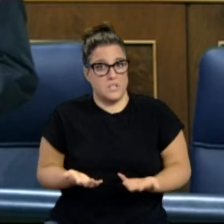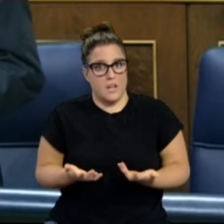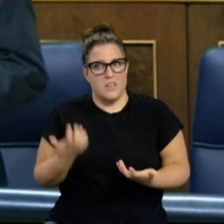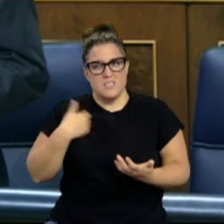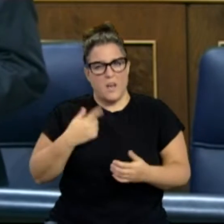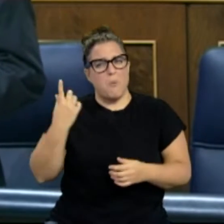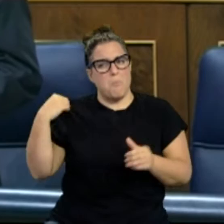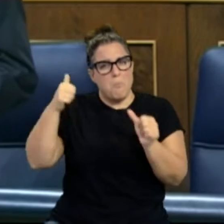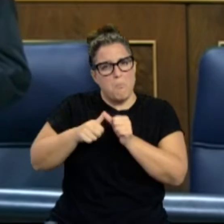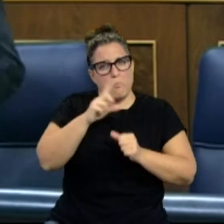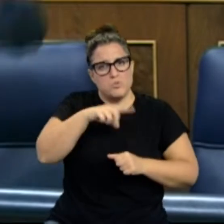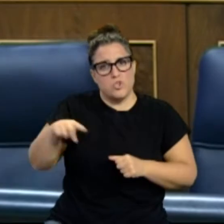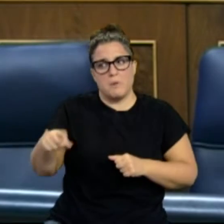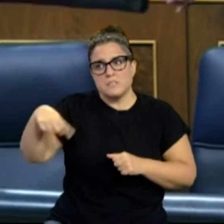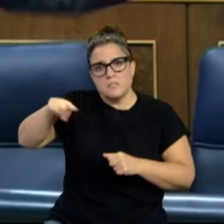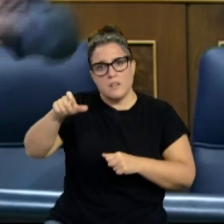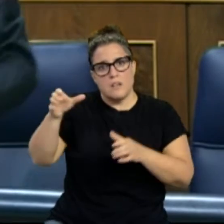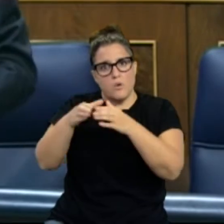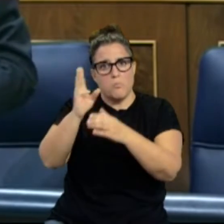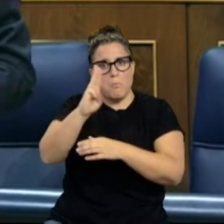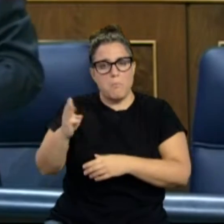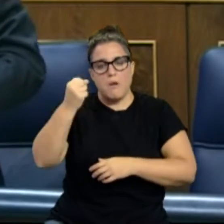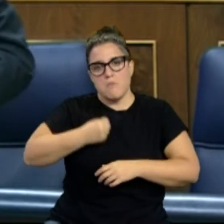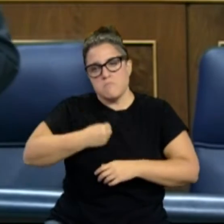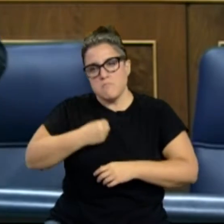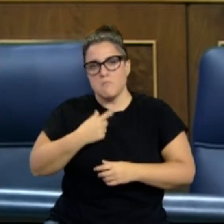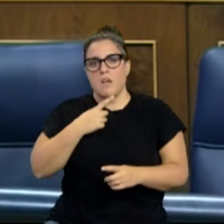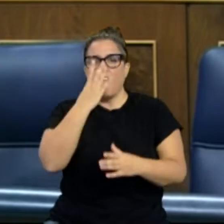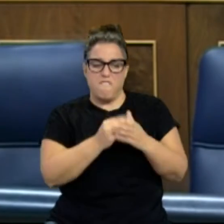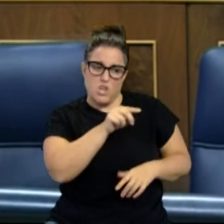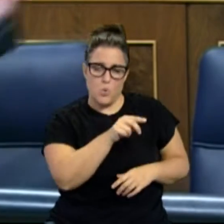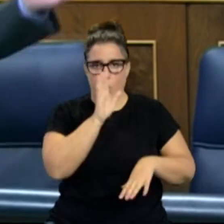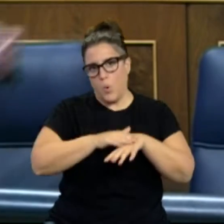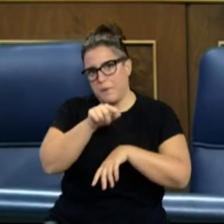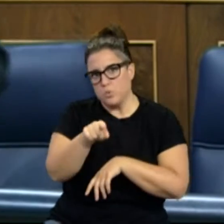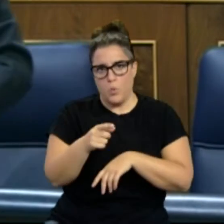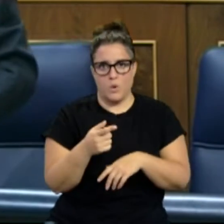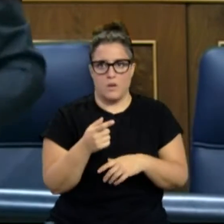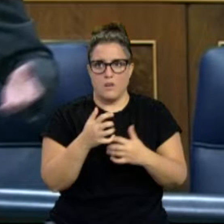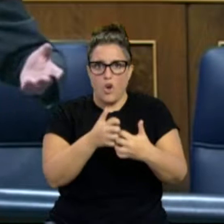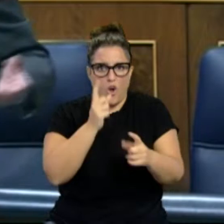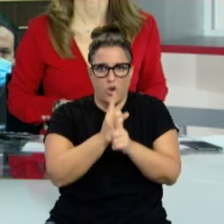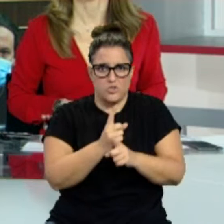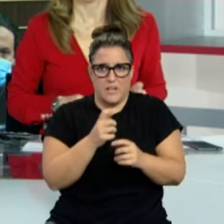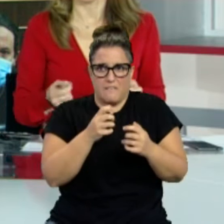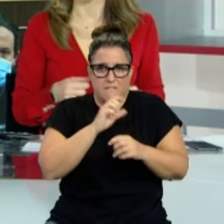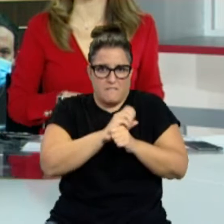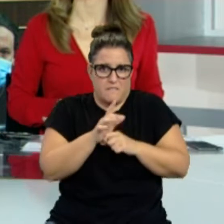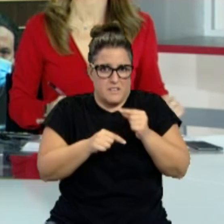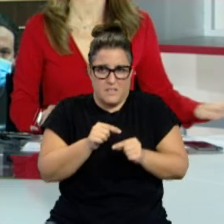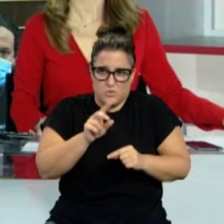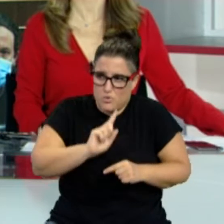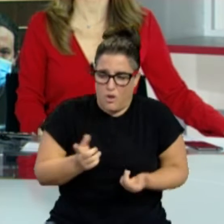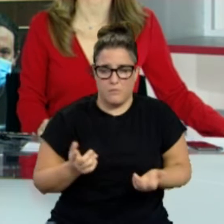pandemia que su principal empeño es en señalar el error, en mostrar quién es el culpable y no en combatir al virus. Bueno, pues